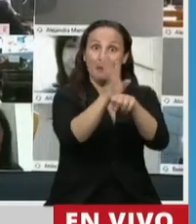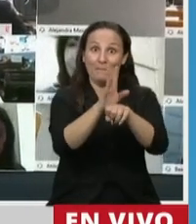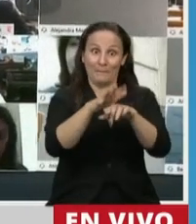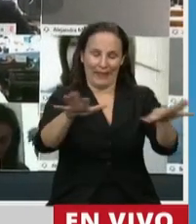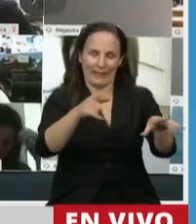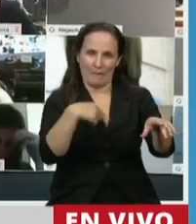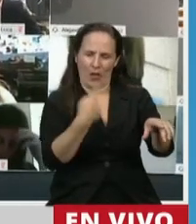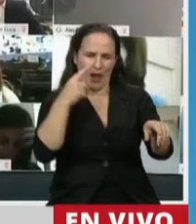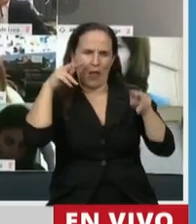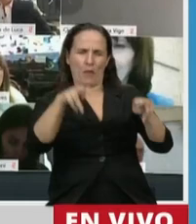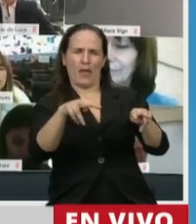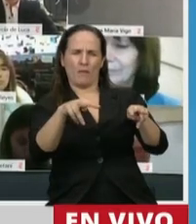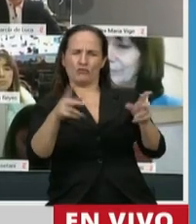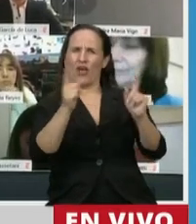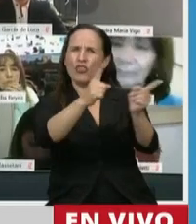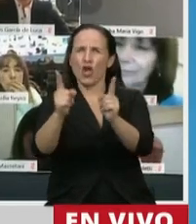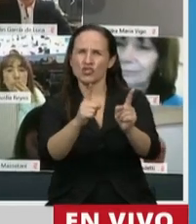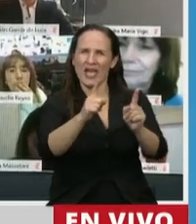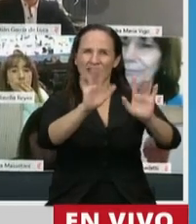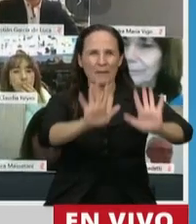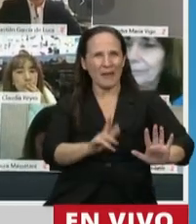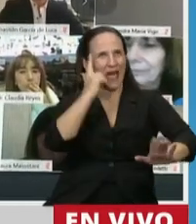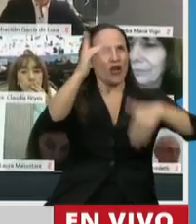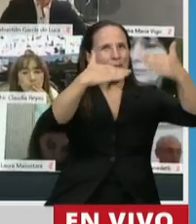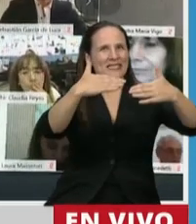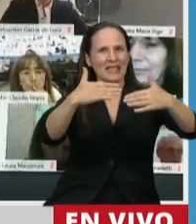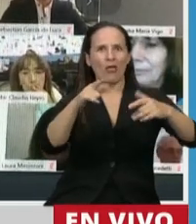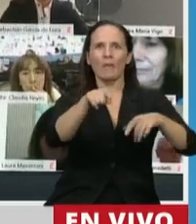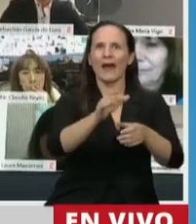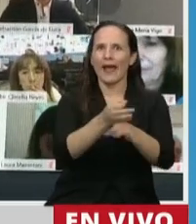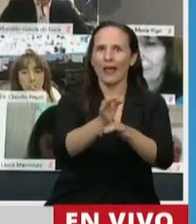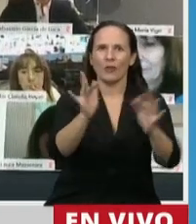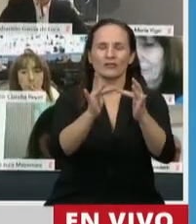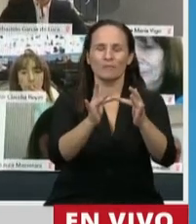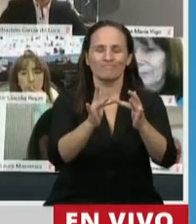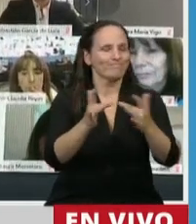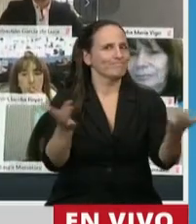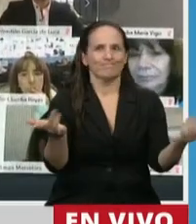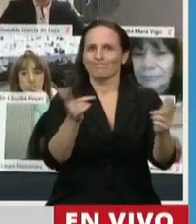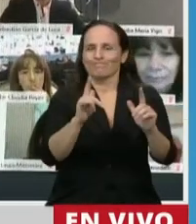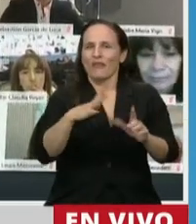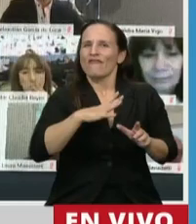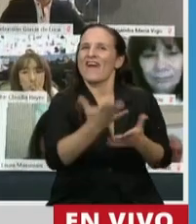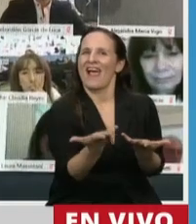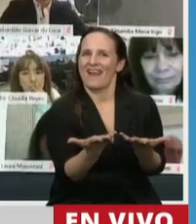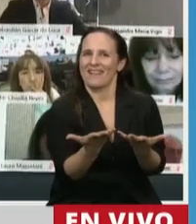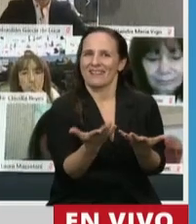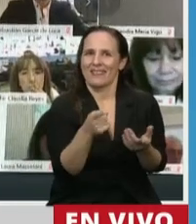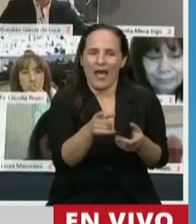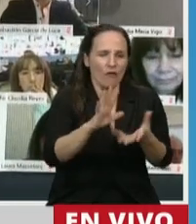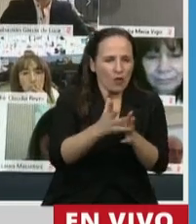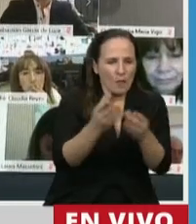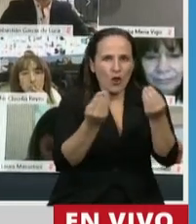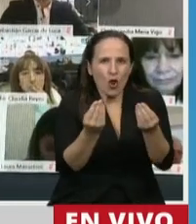estaban preparados para afrontar la educación virtual. Por ende, no tenían las